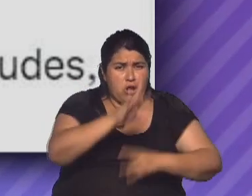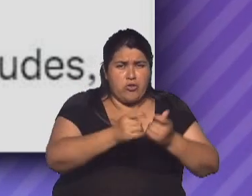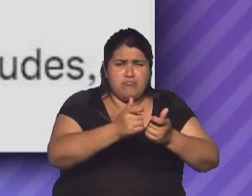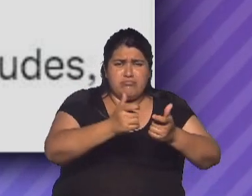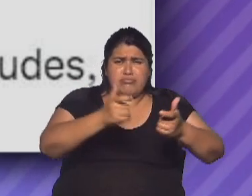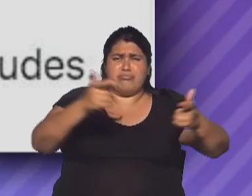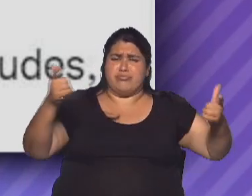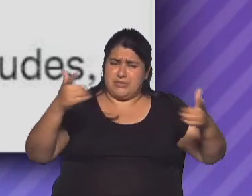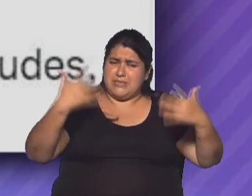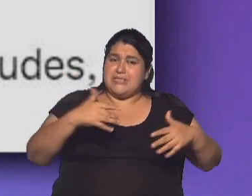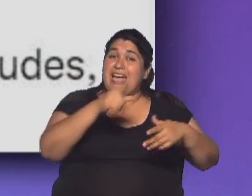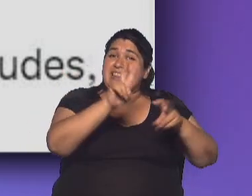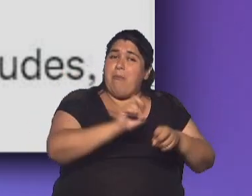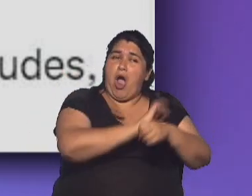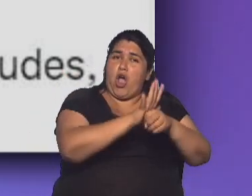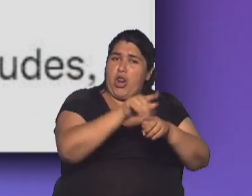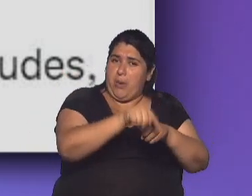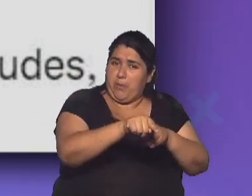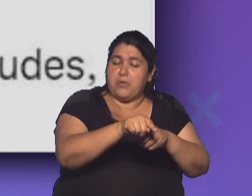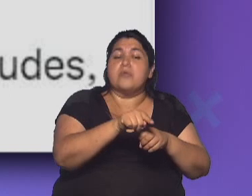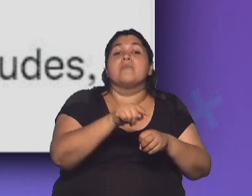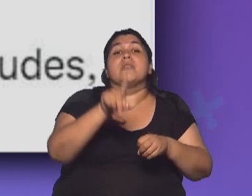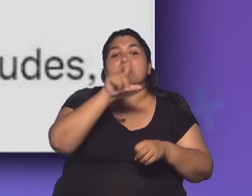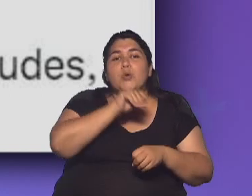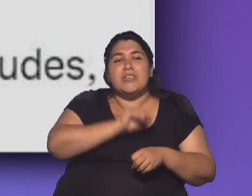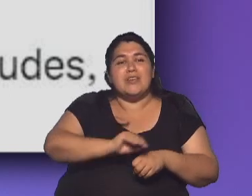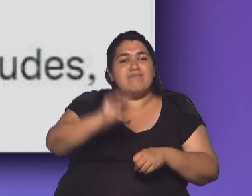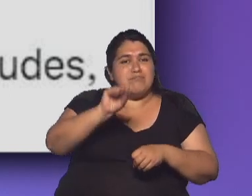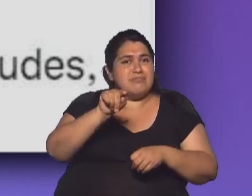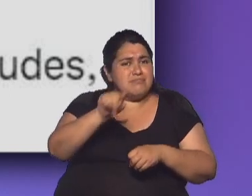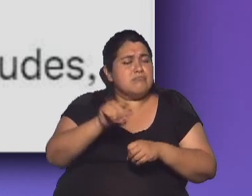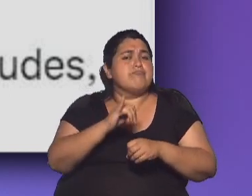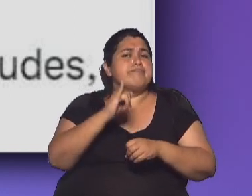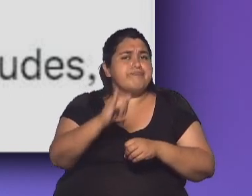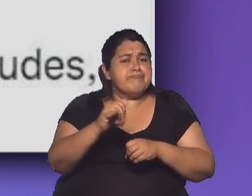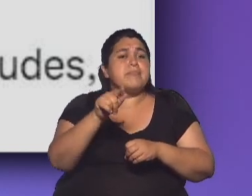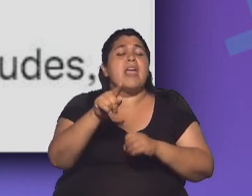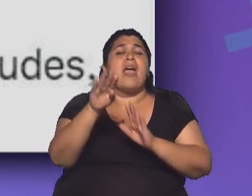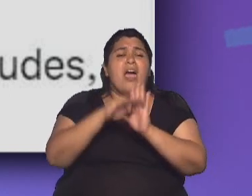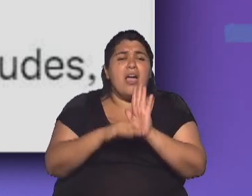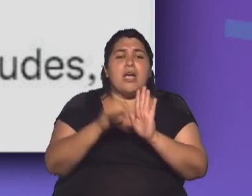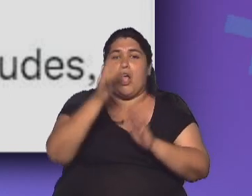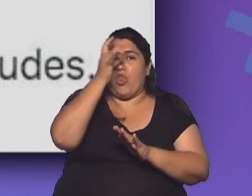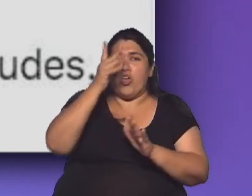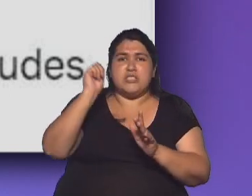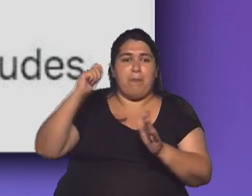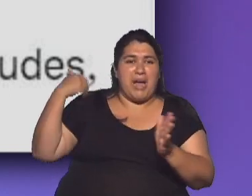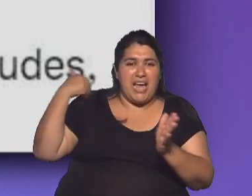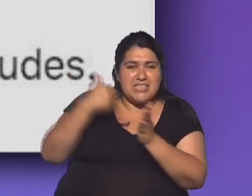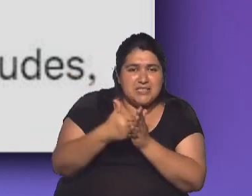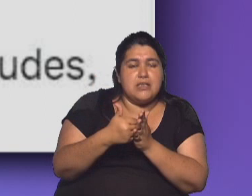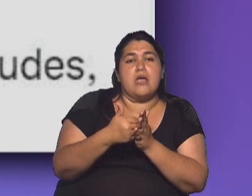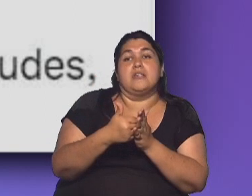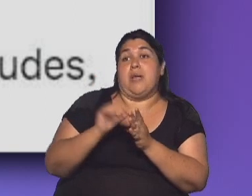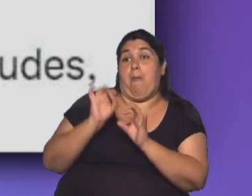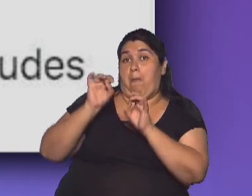de coronavirus, pero también a través de su cuenta de Twitter, como vemos en pantalla, hizo referencia a precisamente los 12 meses desde el inicio